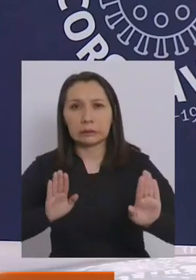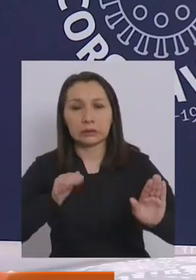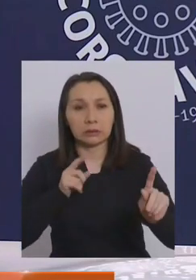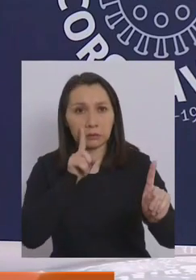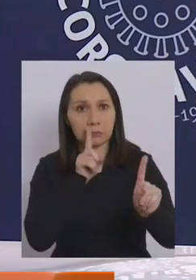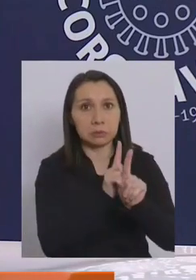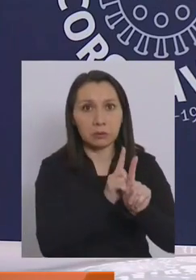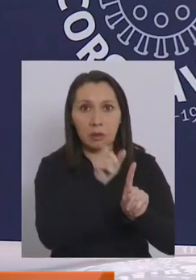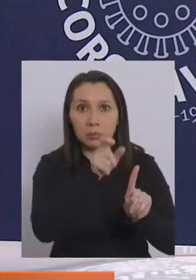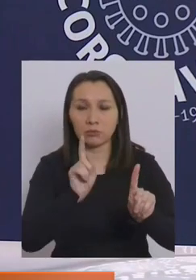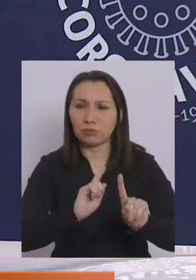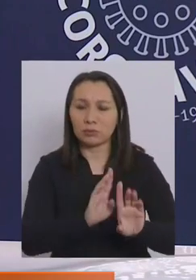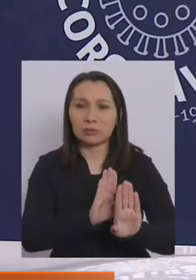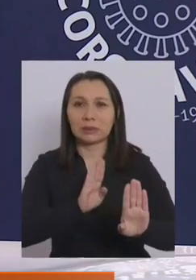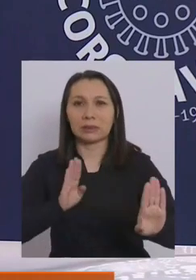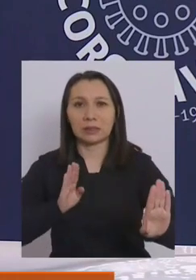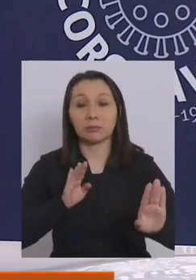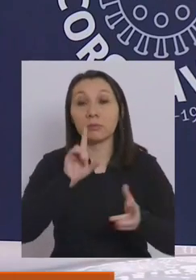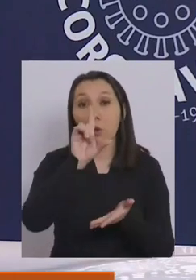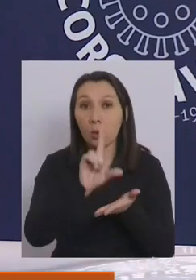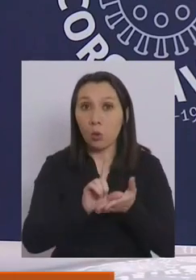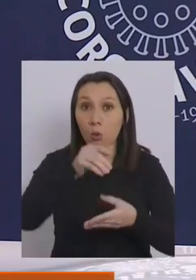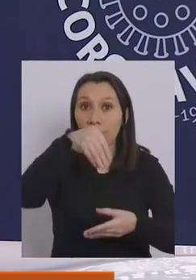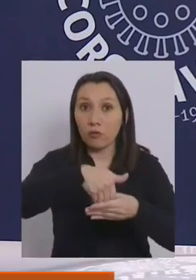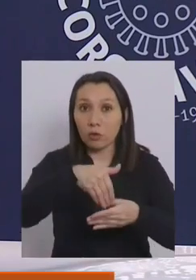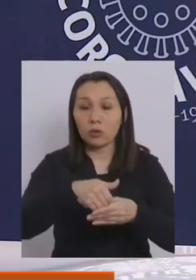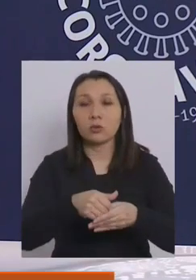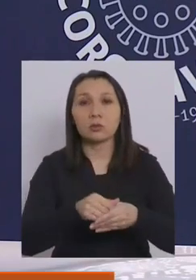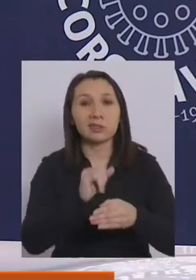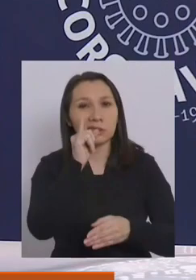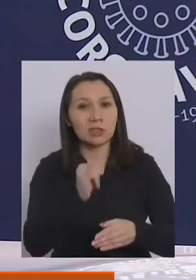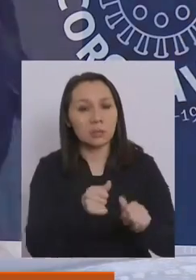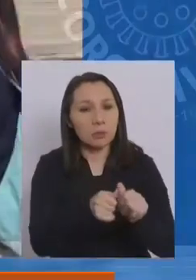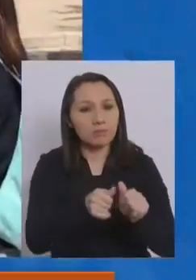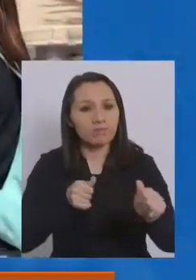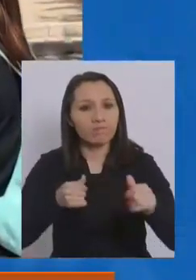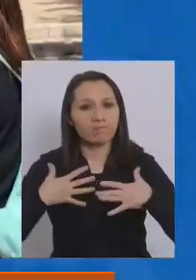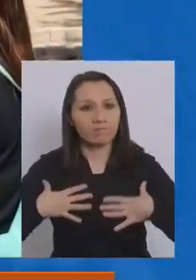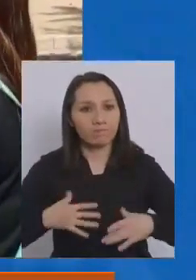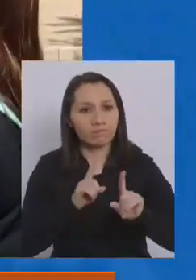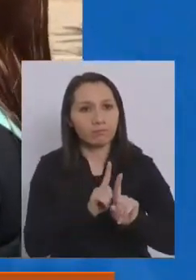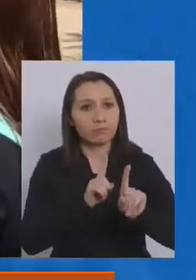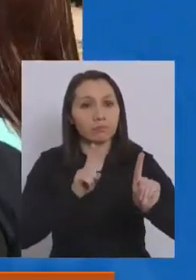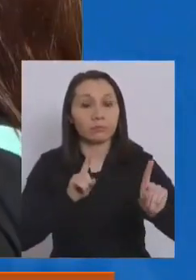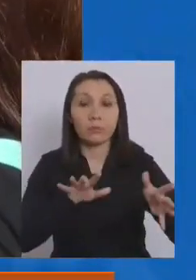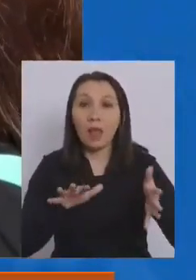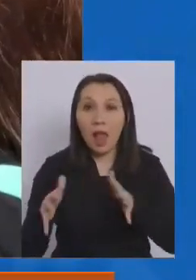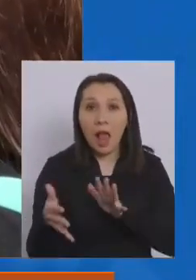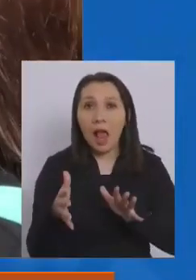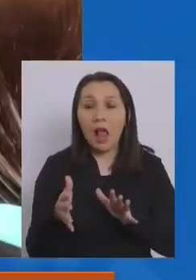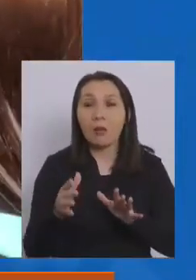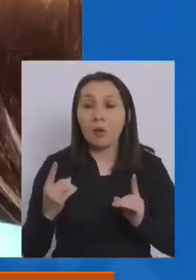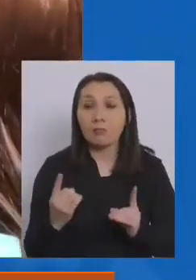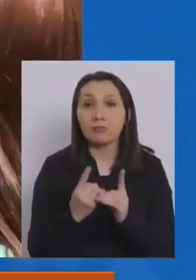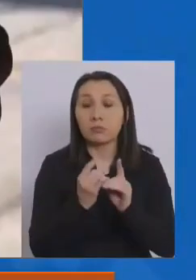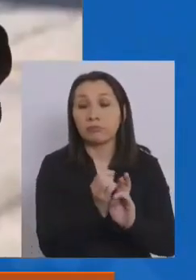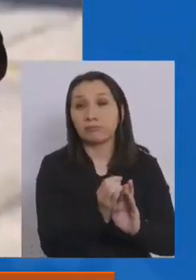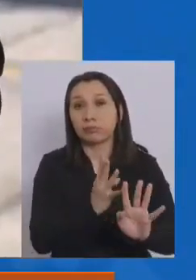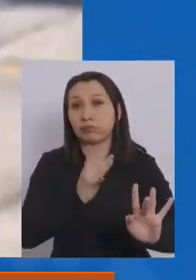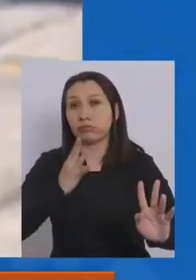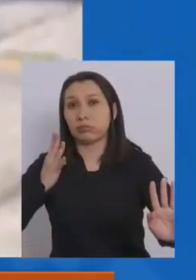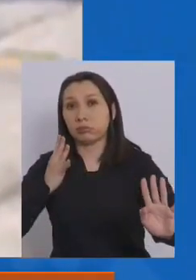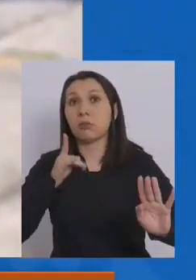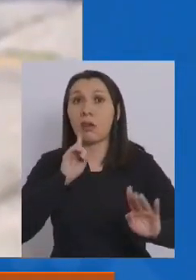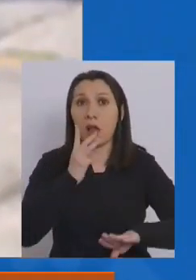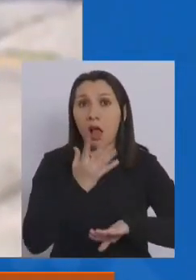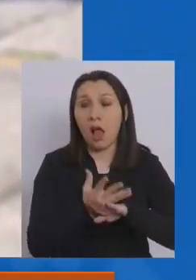directo con otras personas. En el lugar de votación, mantener la distancia física. Probablemente no vamos a encontrar con filas en el